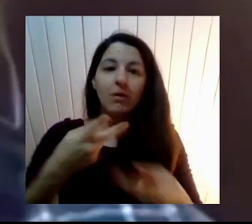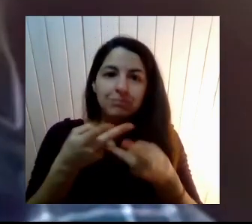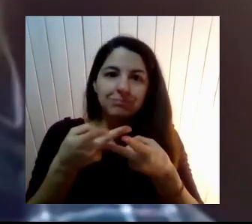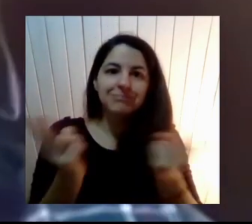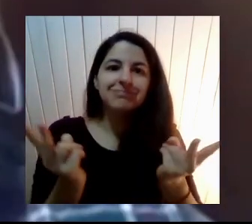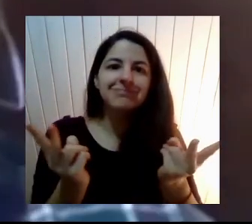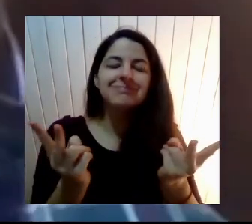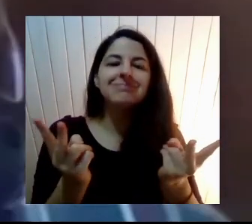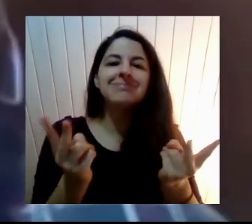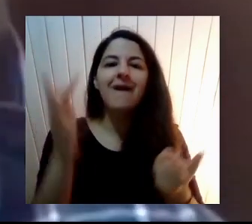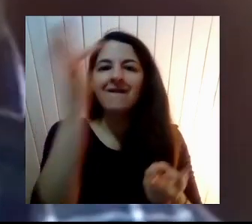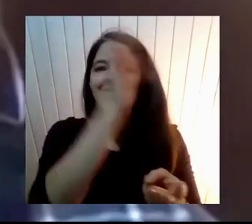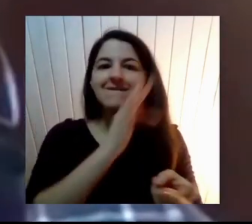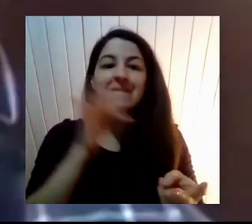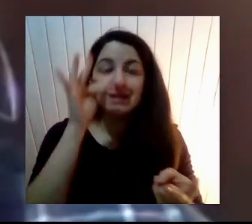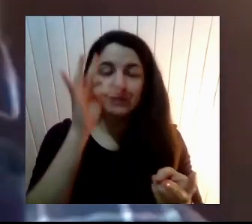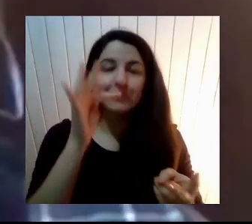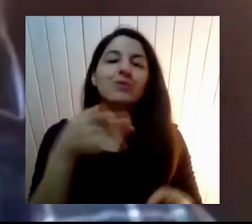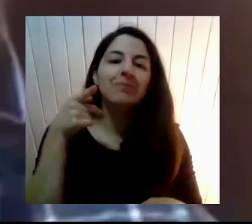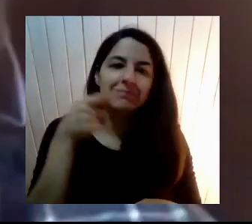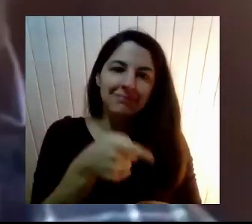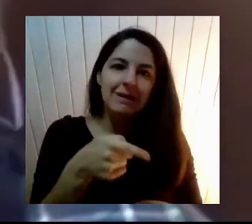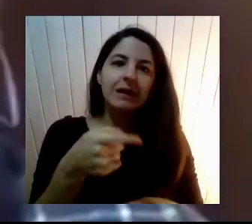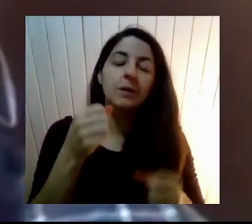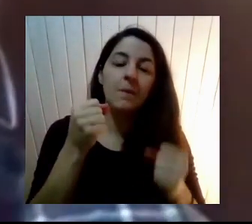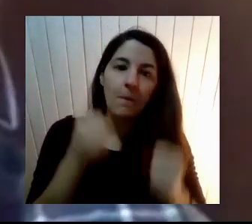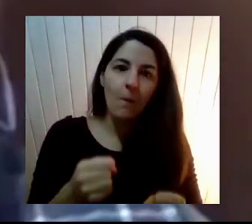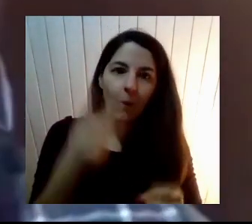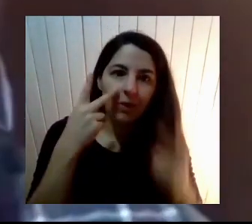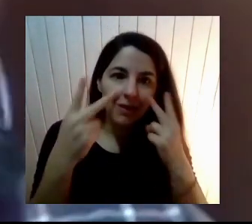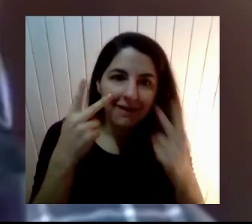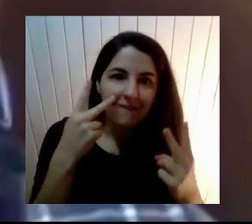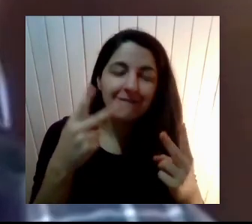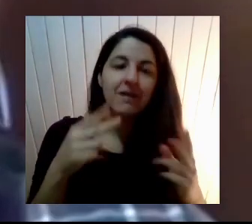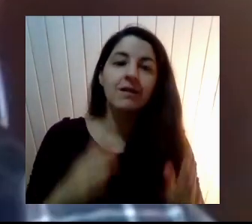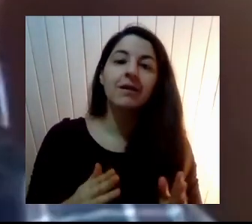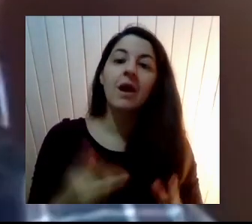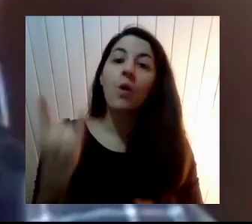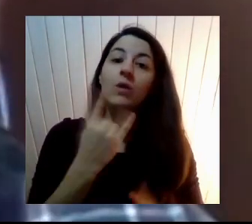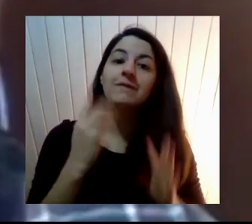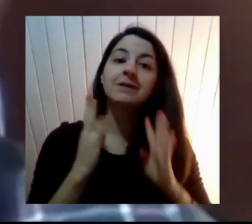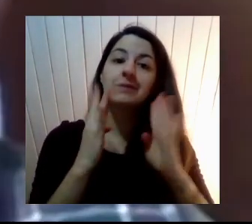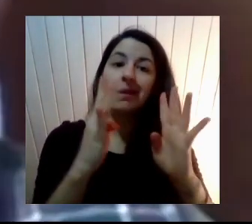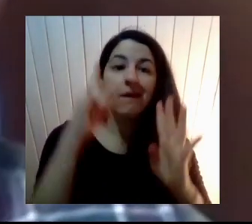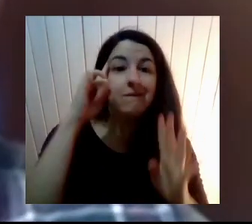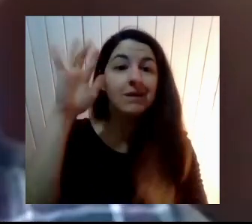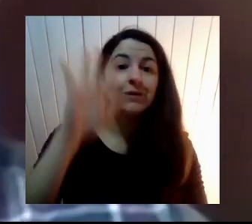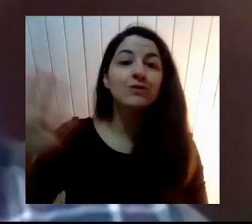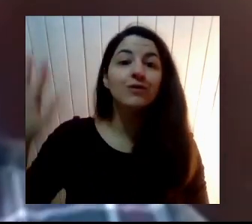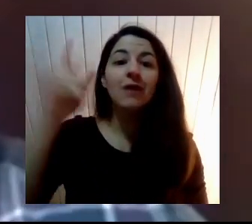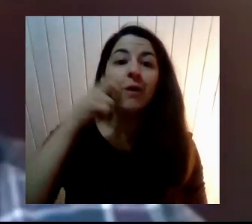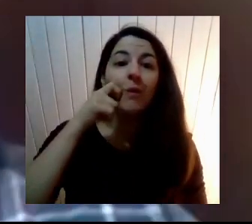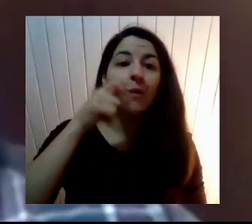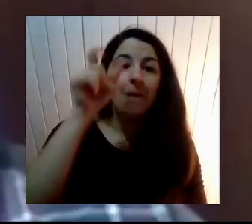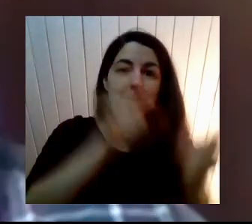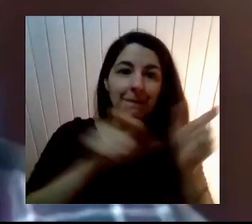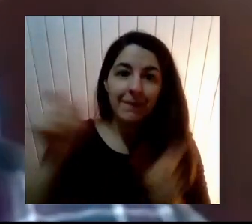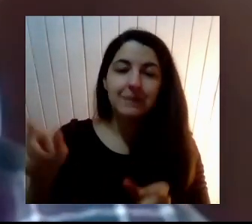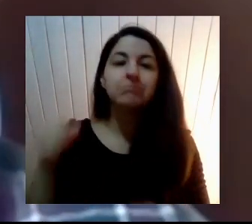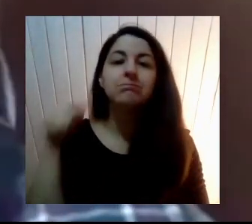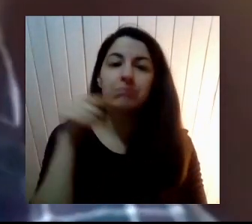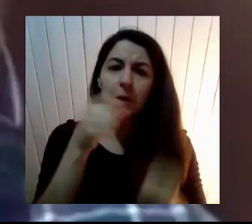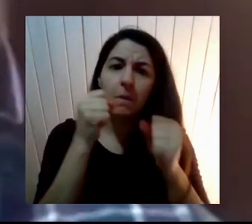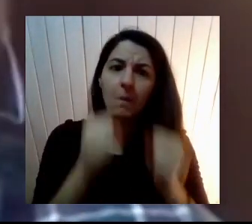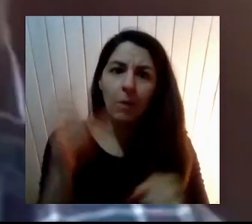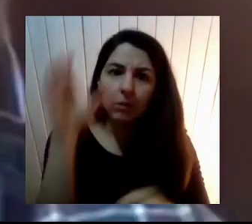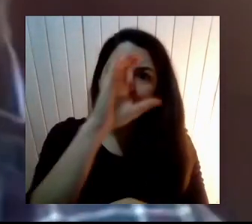A través de la página de Facebook De la Facultad de Filosofía y Humanidades De la Universidad Austral de Chile Ya pueden encontrarlo así Y también